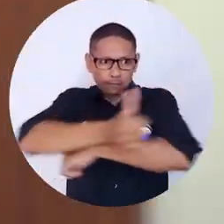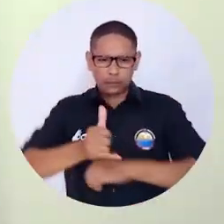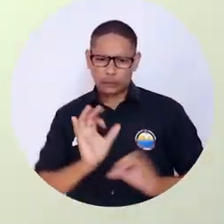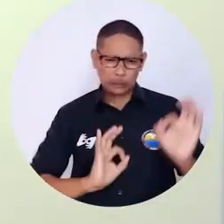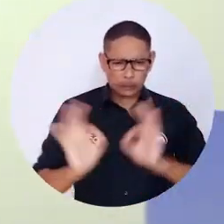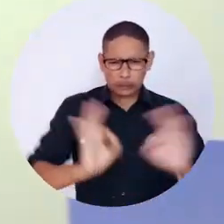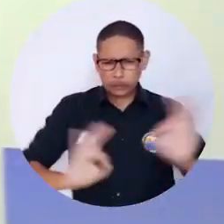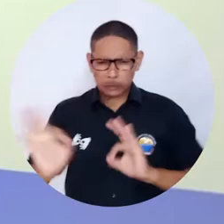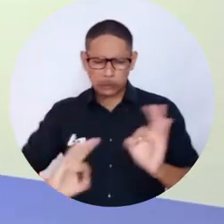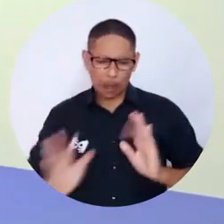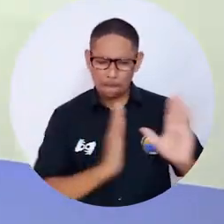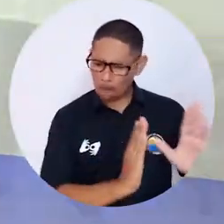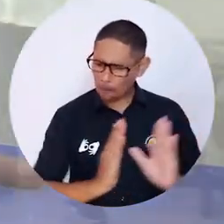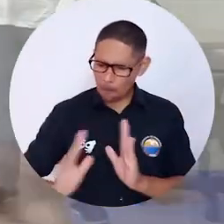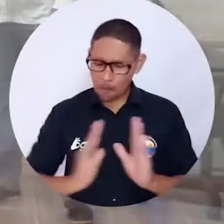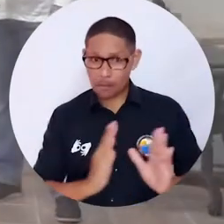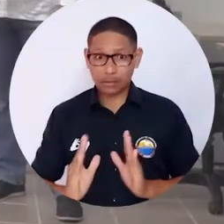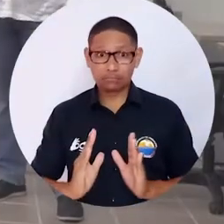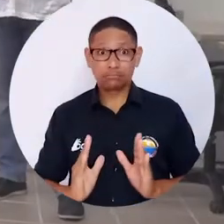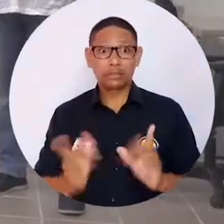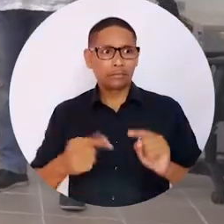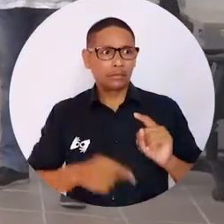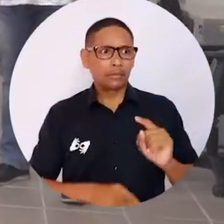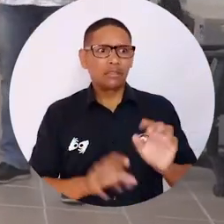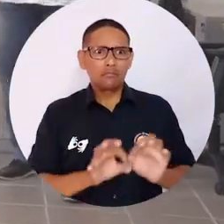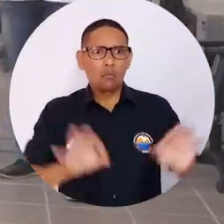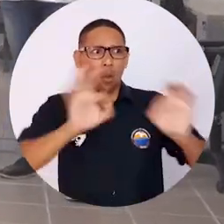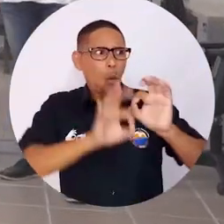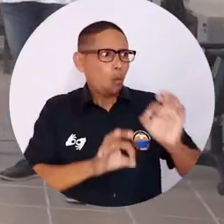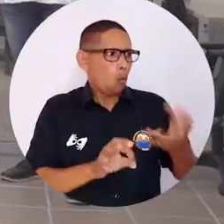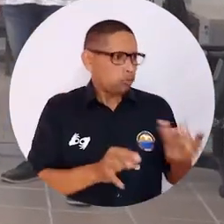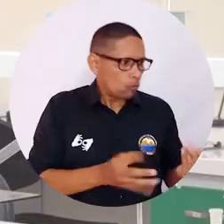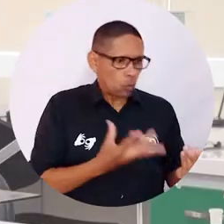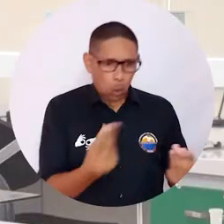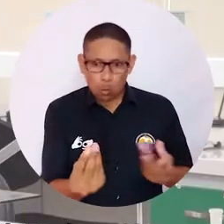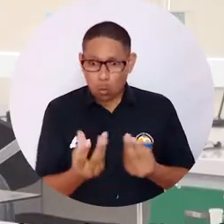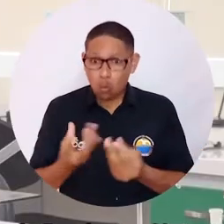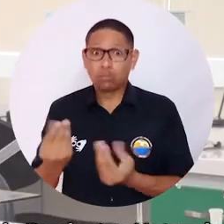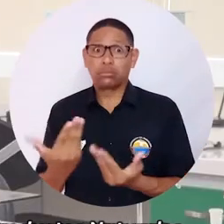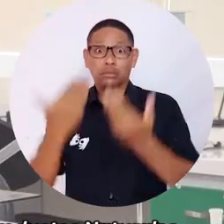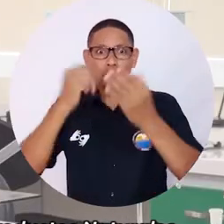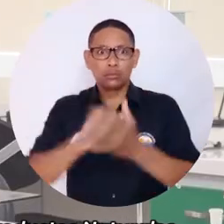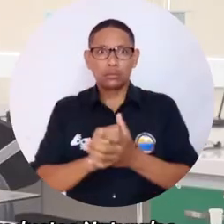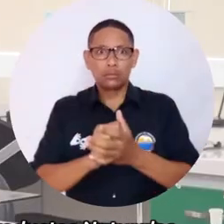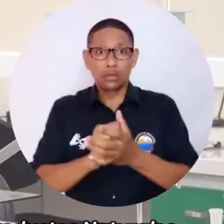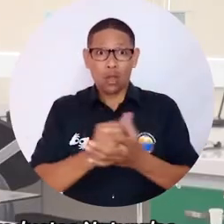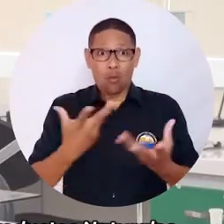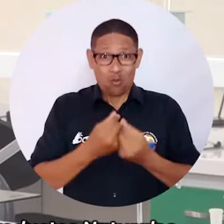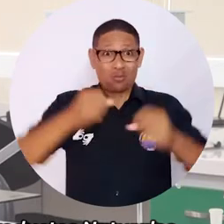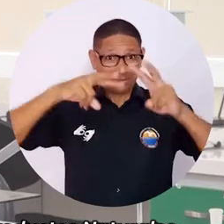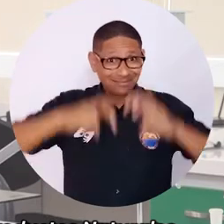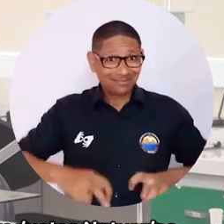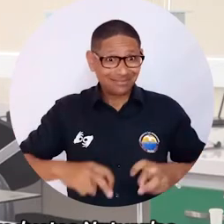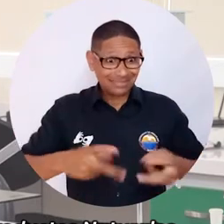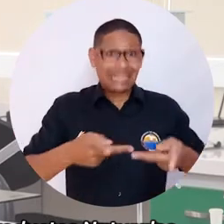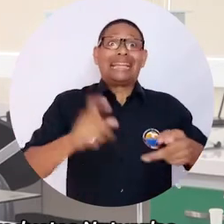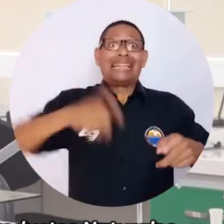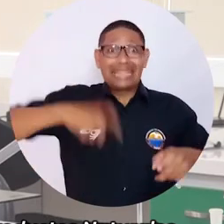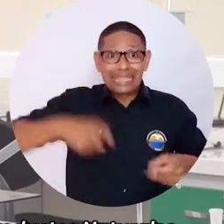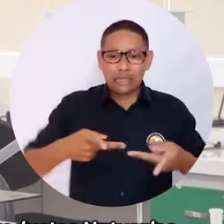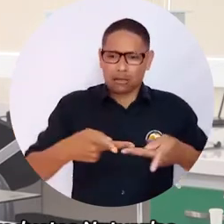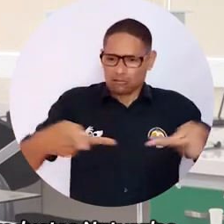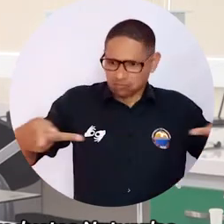distribuidos, cumplen también lo funcional que es lo importante. Los espacios son importantes para los grupos de investigación porque crean una